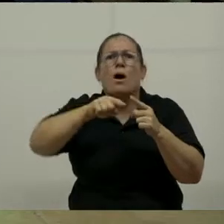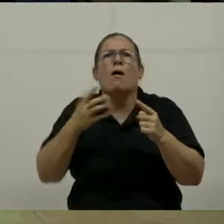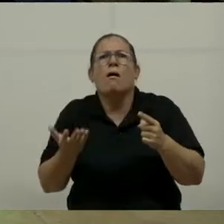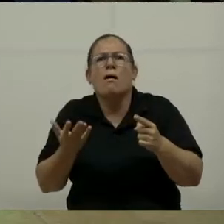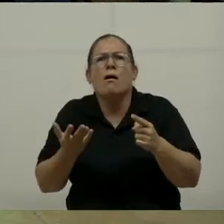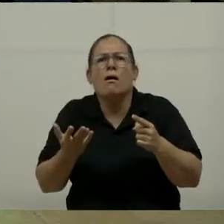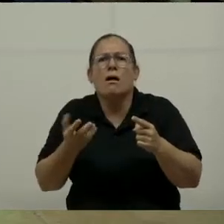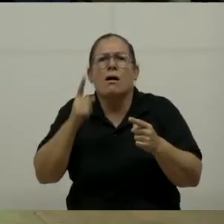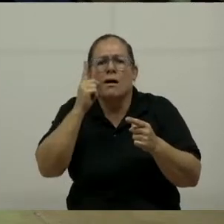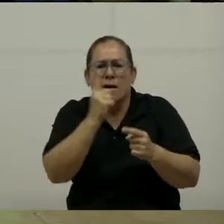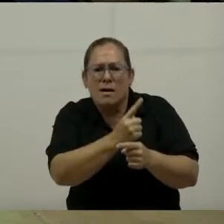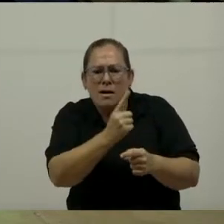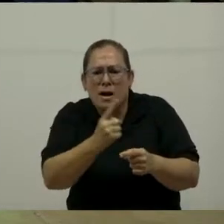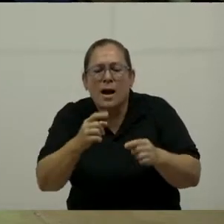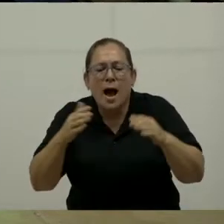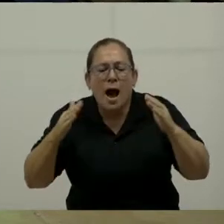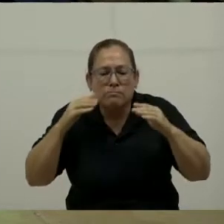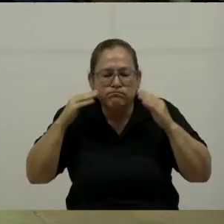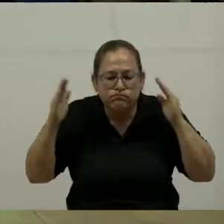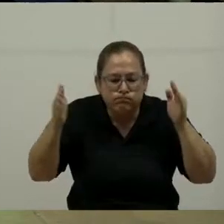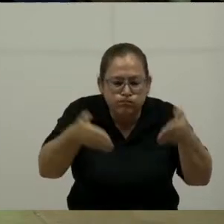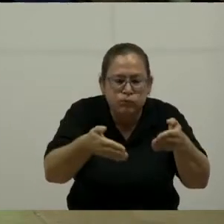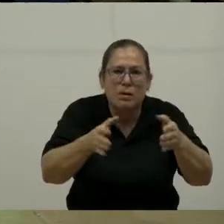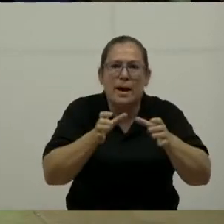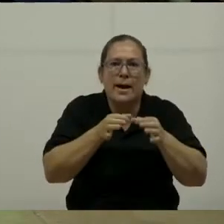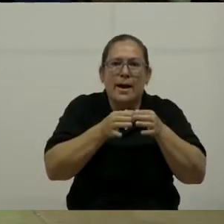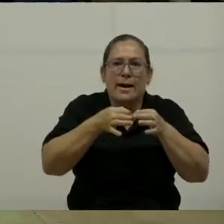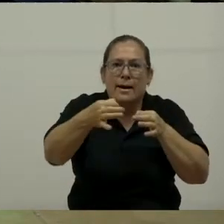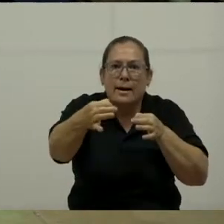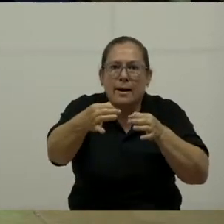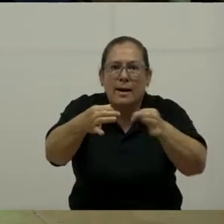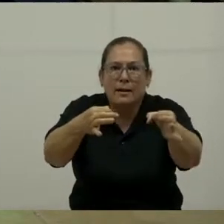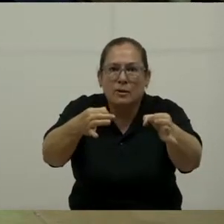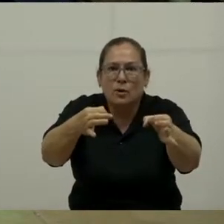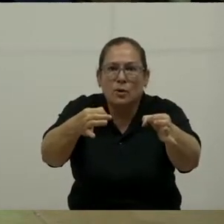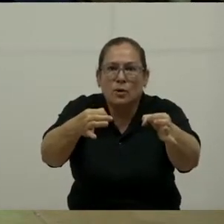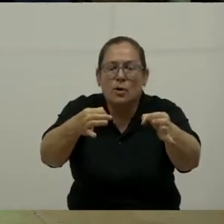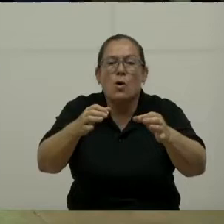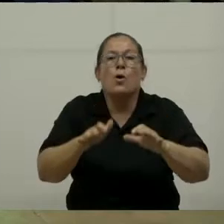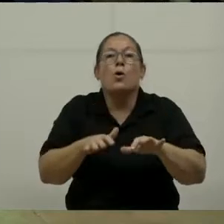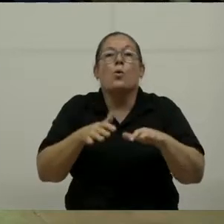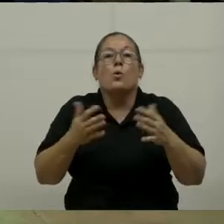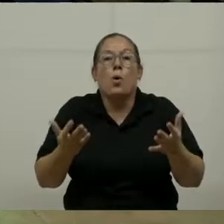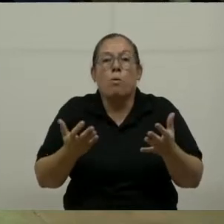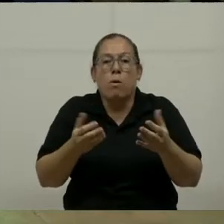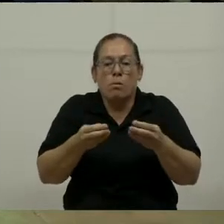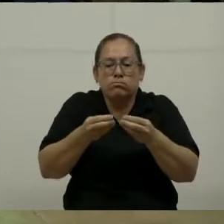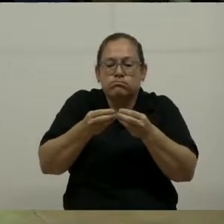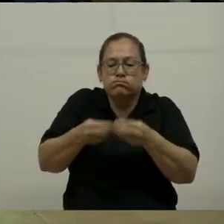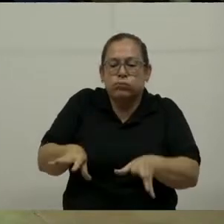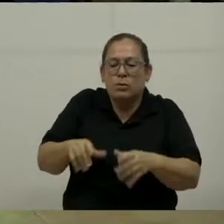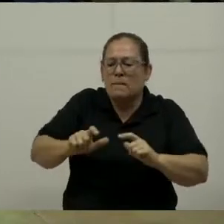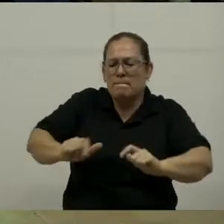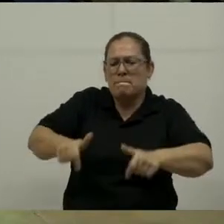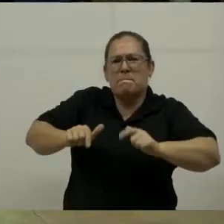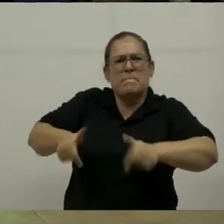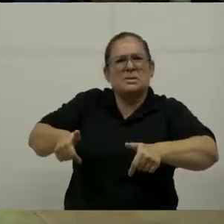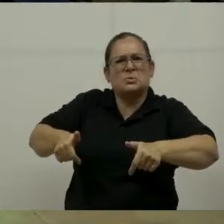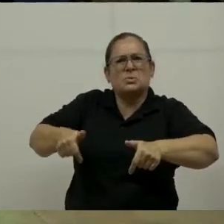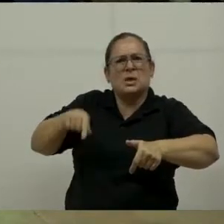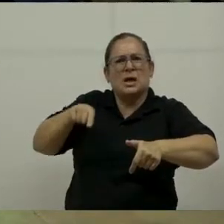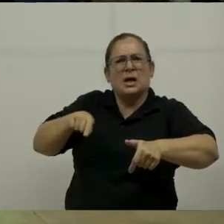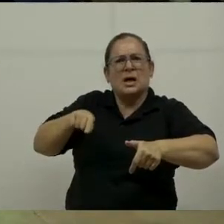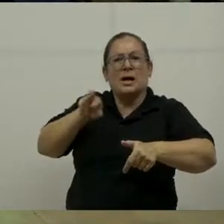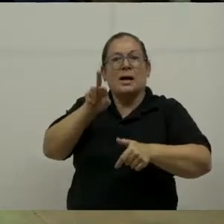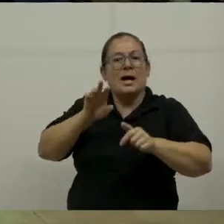con los cantones a nivel de regiones. Para que podamos cambiar el concepto de residuos, de basura. Ya no hablamos de basura,